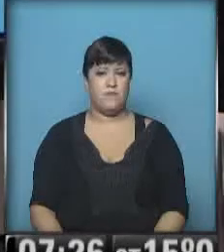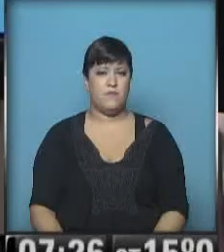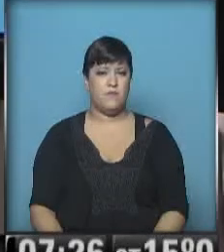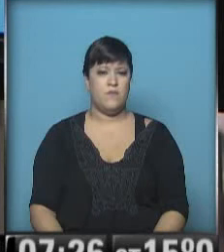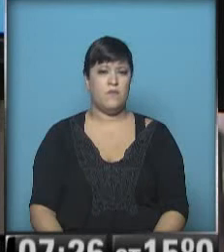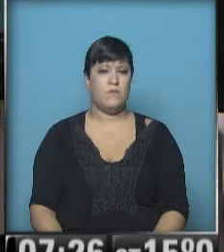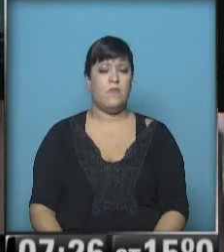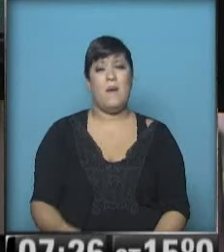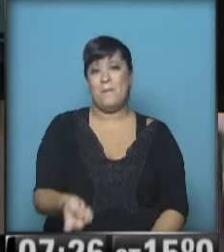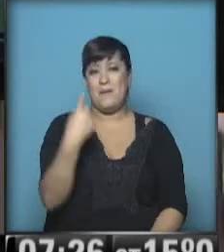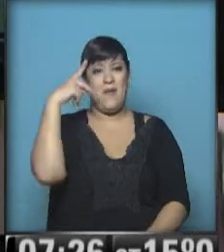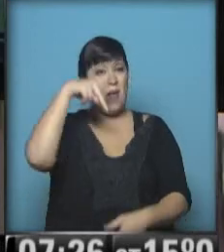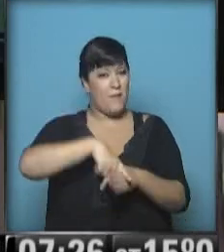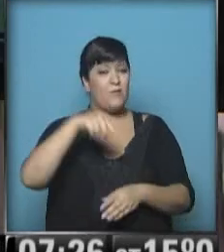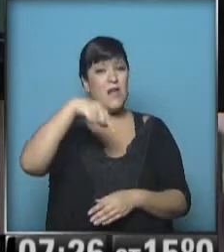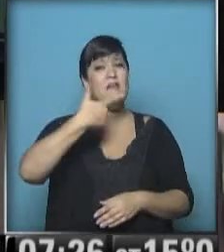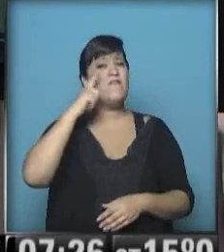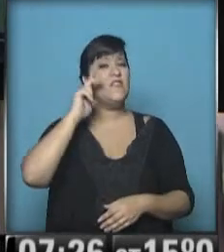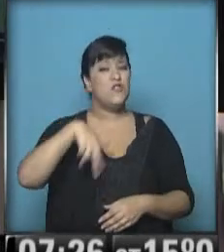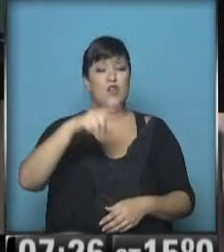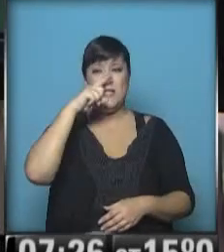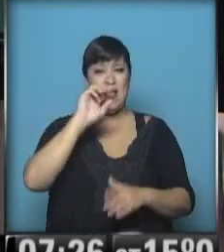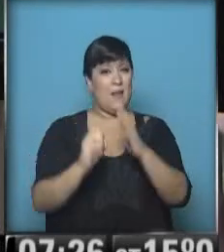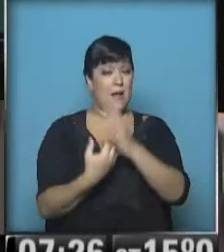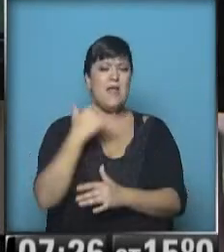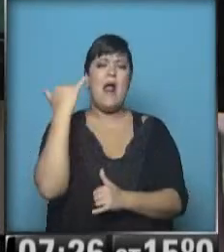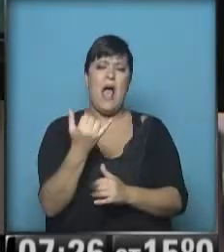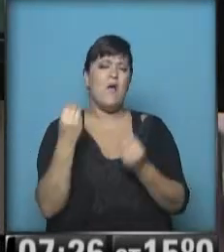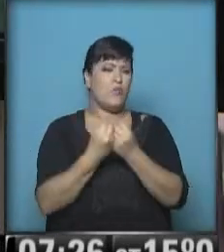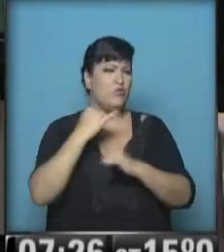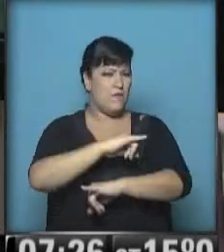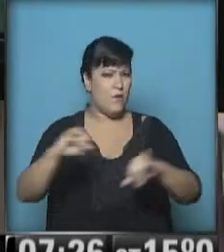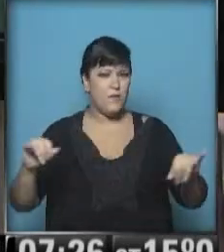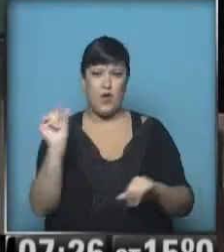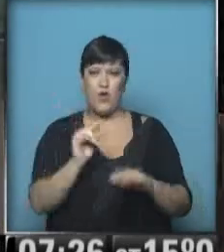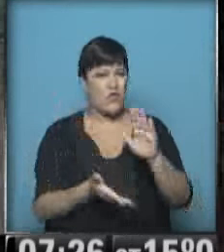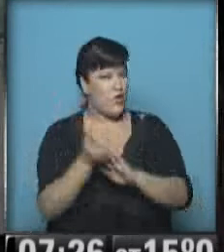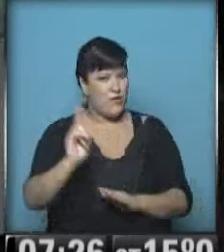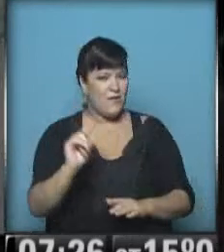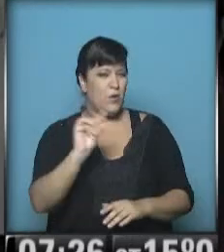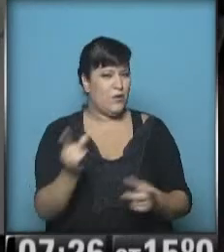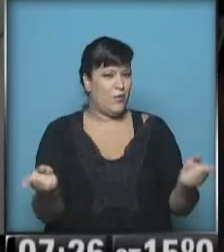Hacemos la primera pausa. Esto es Visión 7. Mañana tenemos muchísimas informaciones. De esa parte, hasta venir.